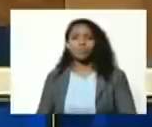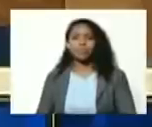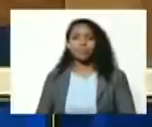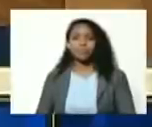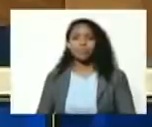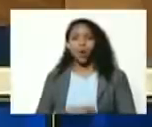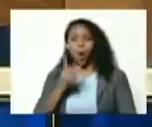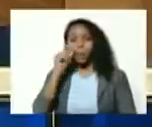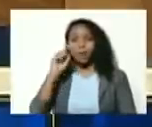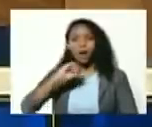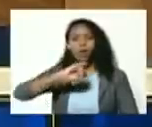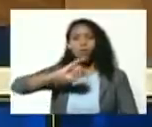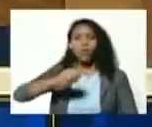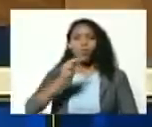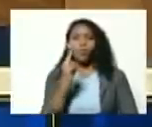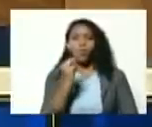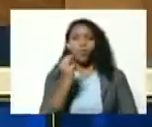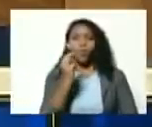Rocio